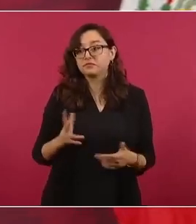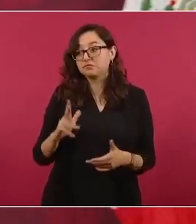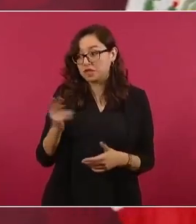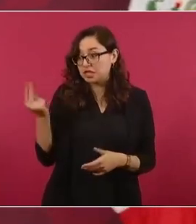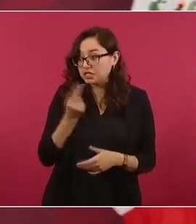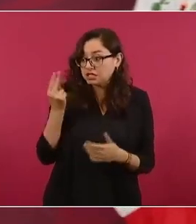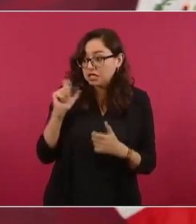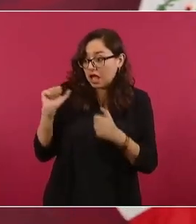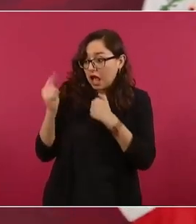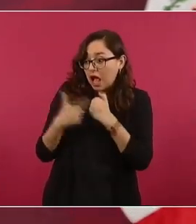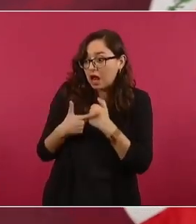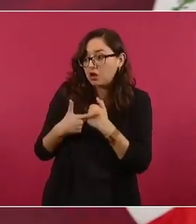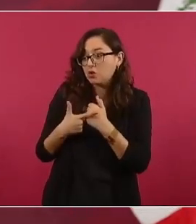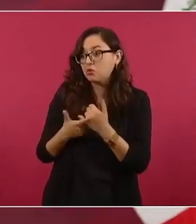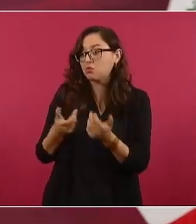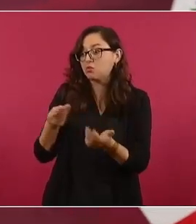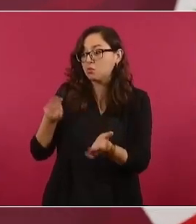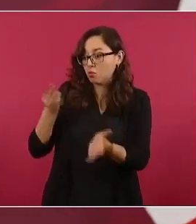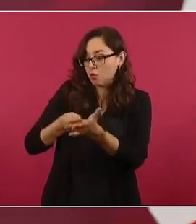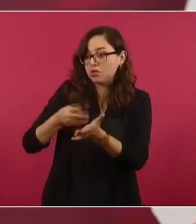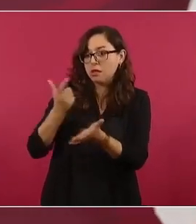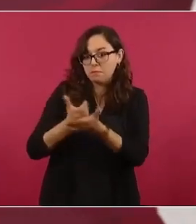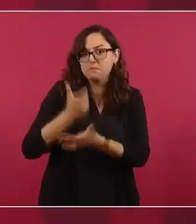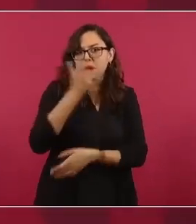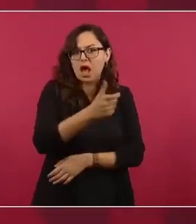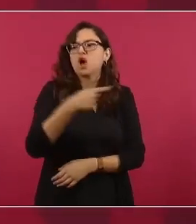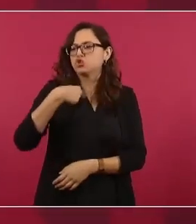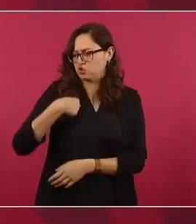pagar la multa, yo ayudo.